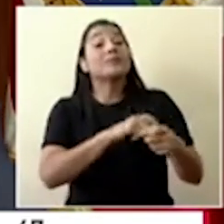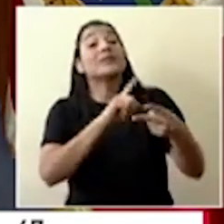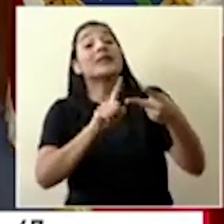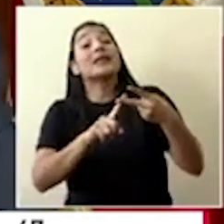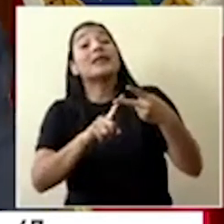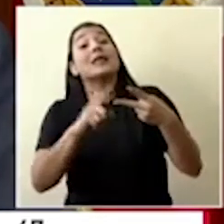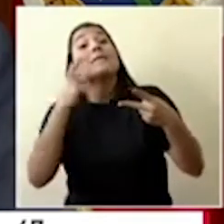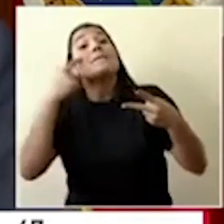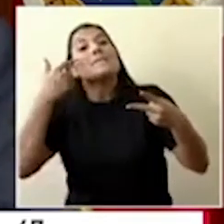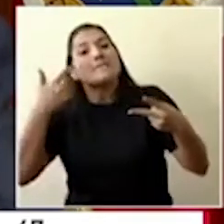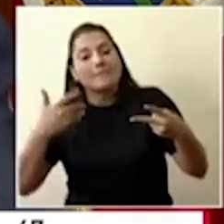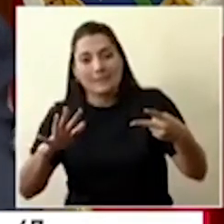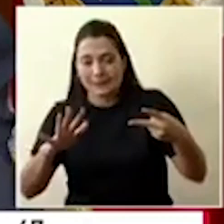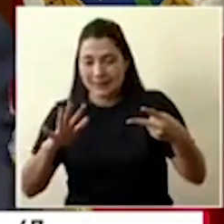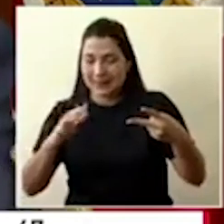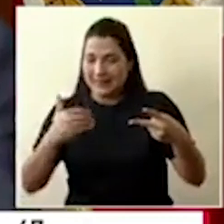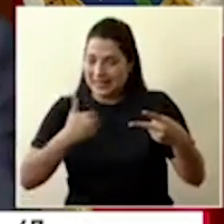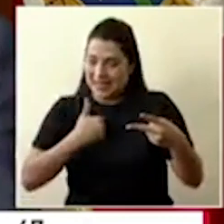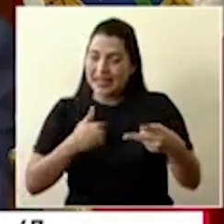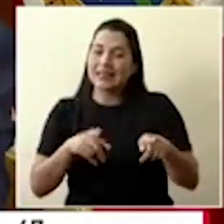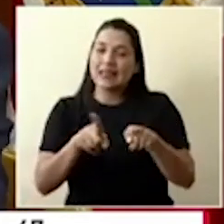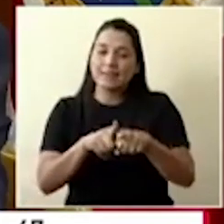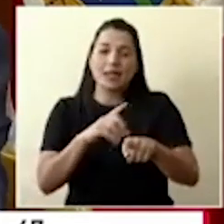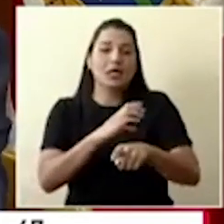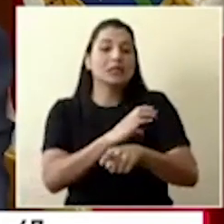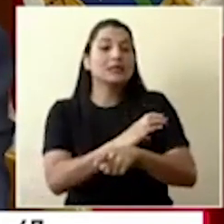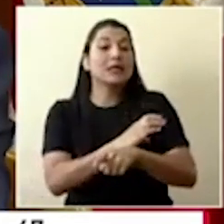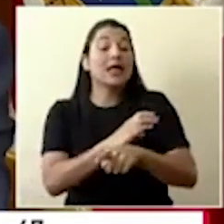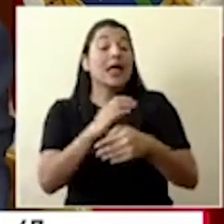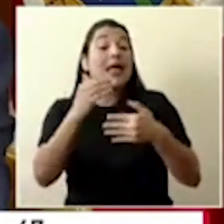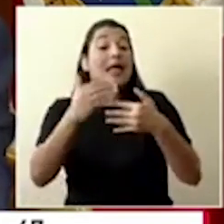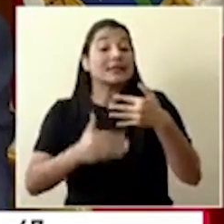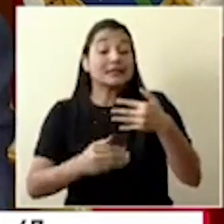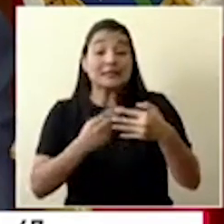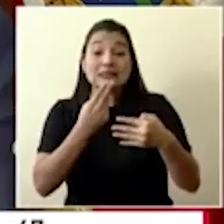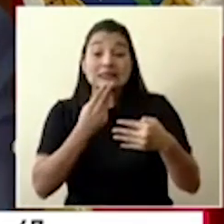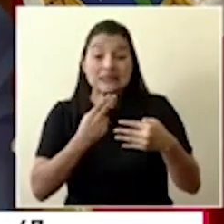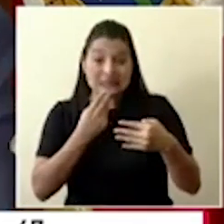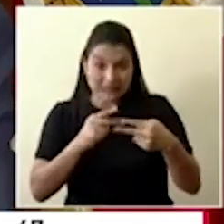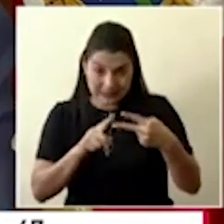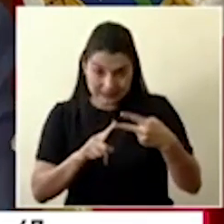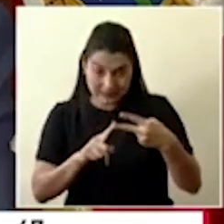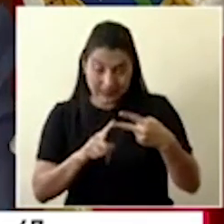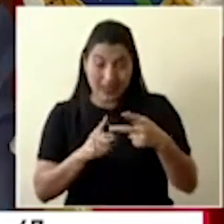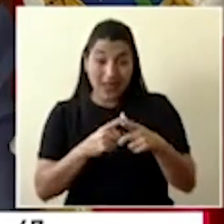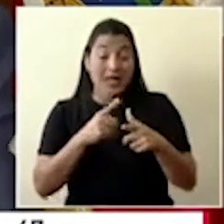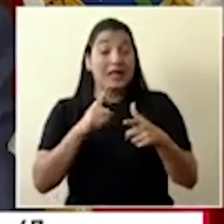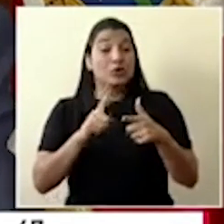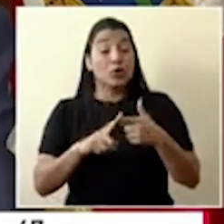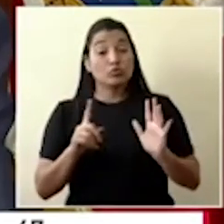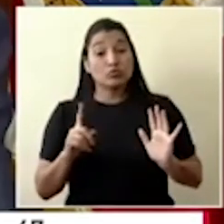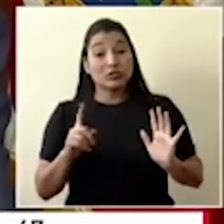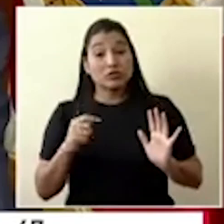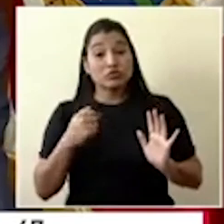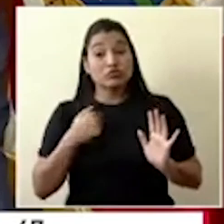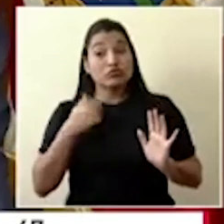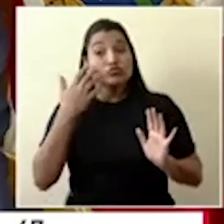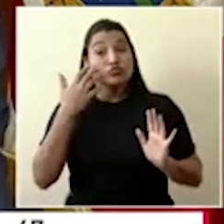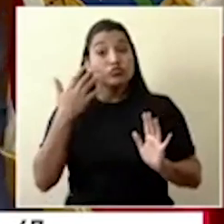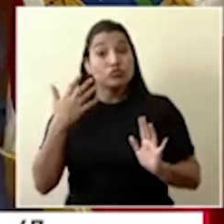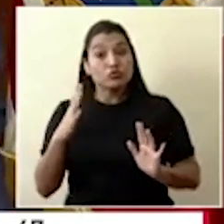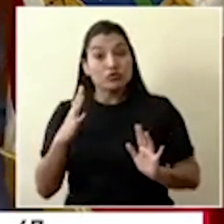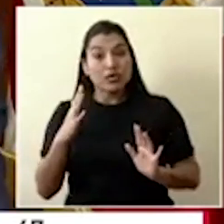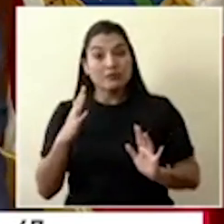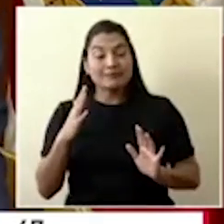Y no sé el caso específico, pero puede ser que ella haya ido en otras ocasiones a una cita